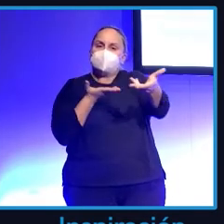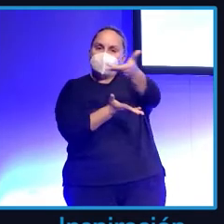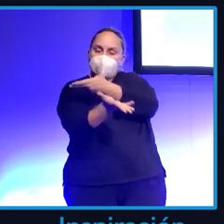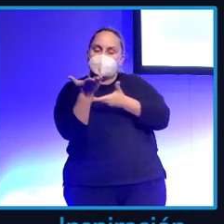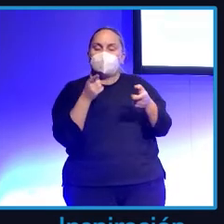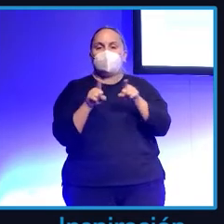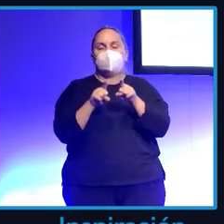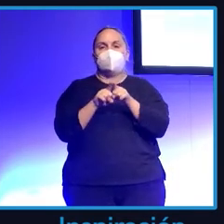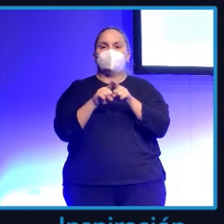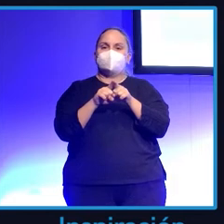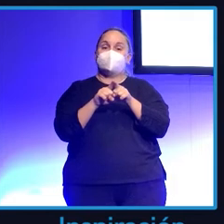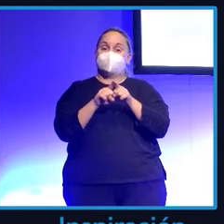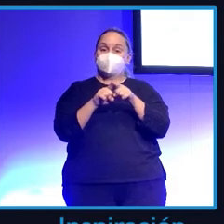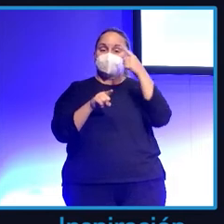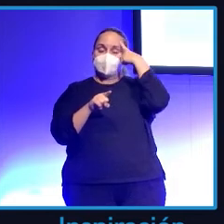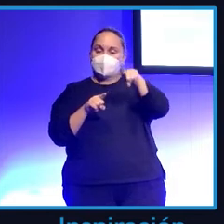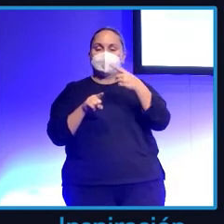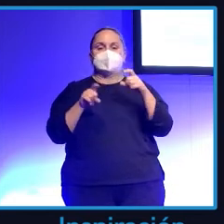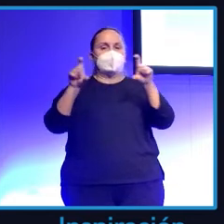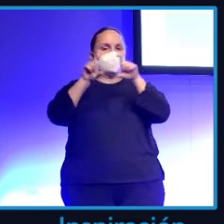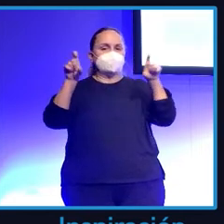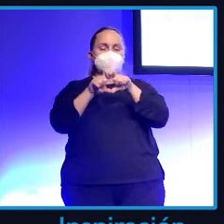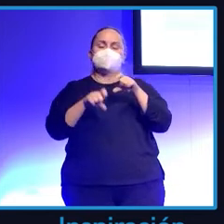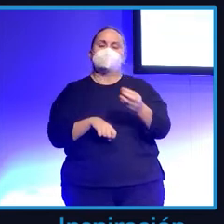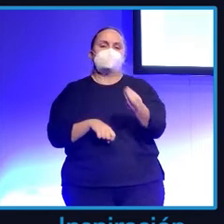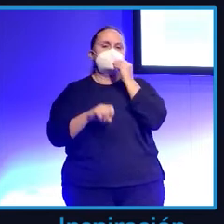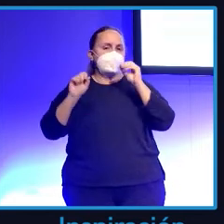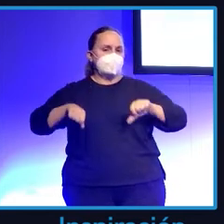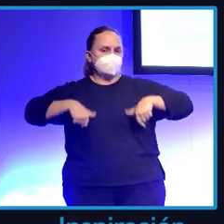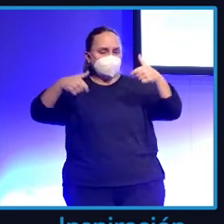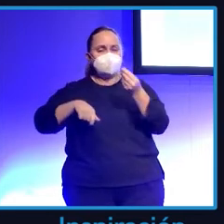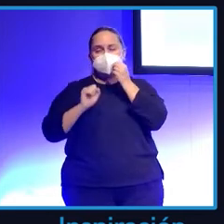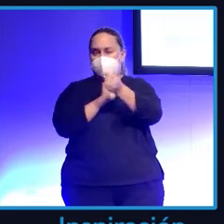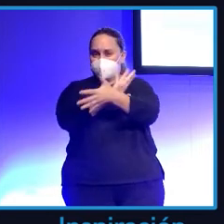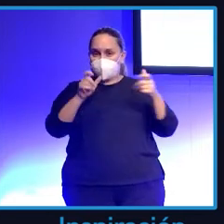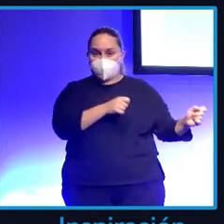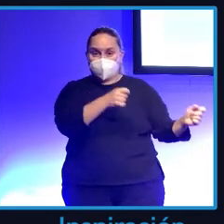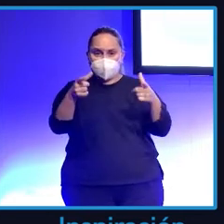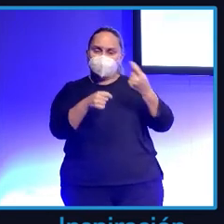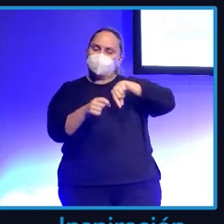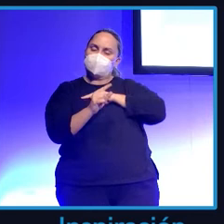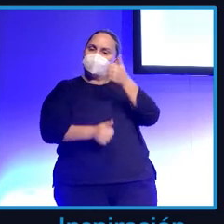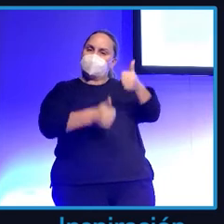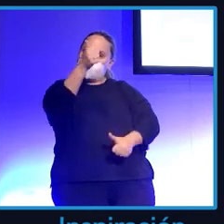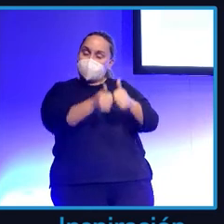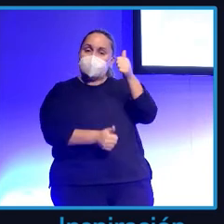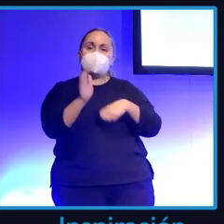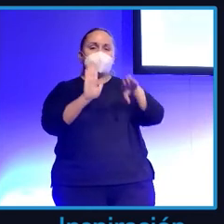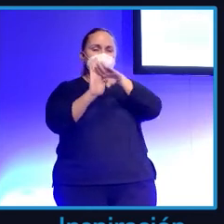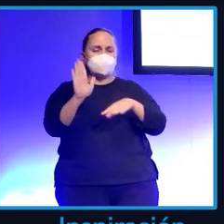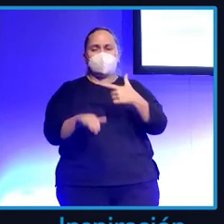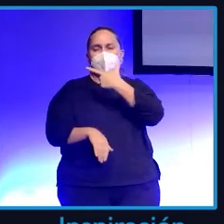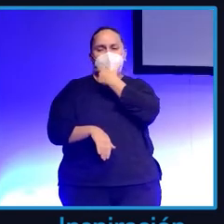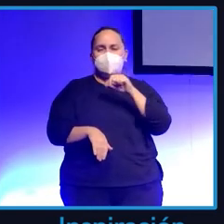kuski a las cadenas de comida rápida, de comida basura, con recetas que sean rápidas, baratas, por menos de un euro. Y lo